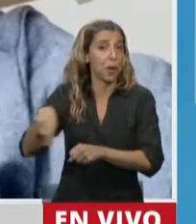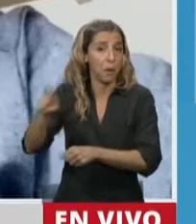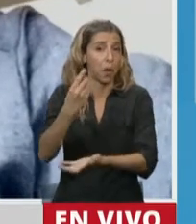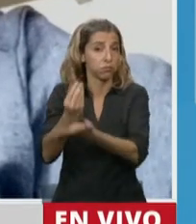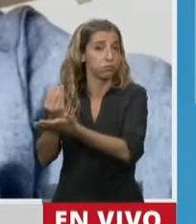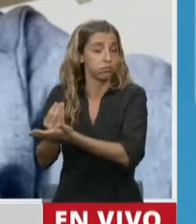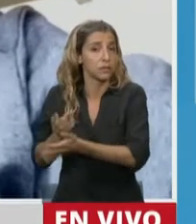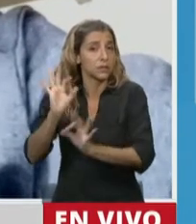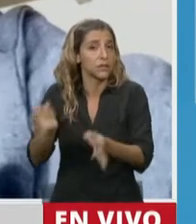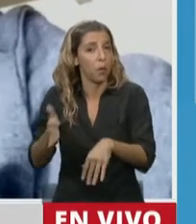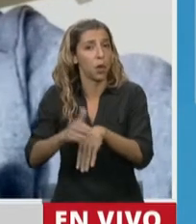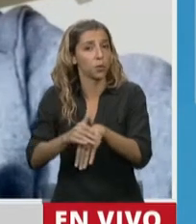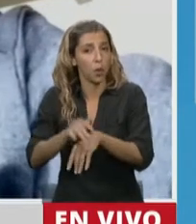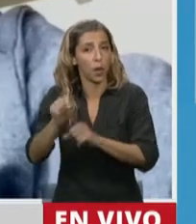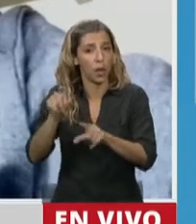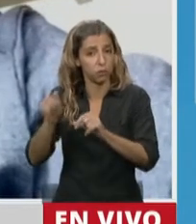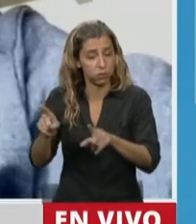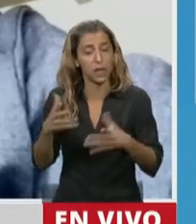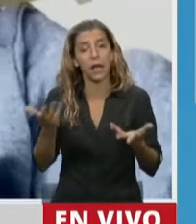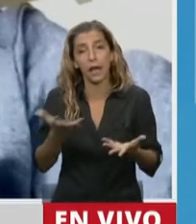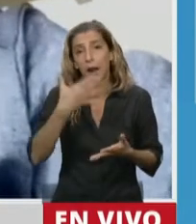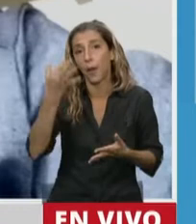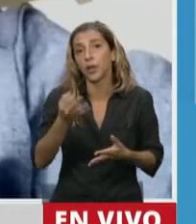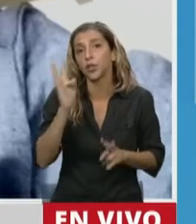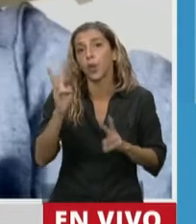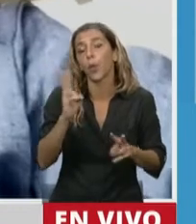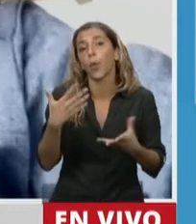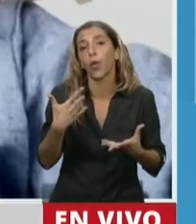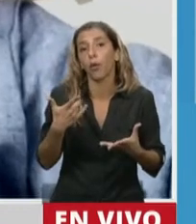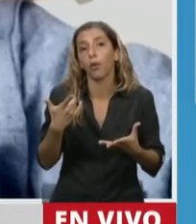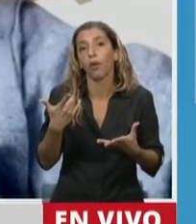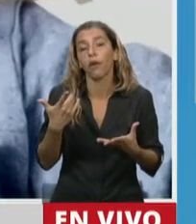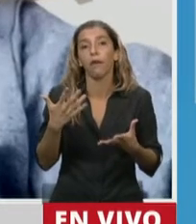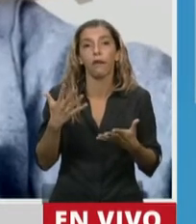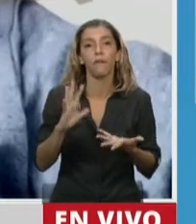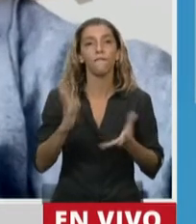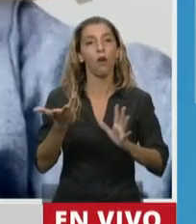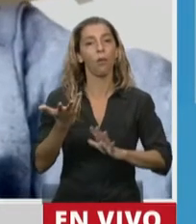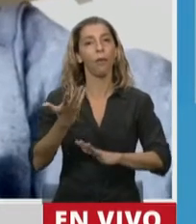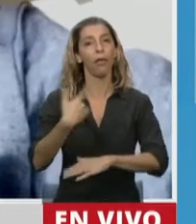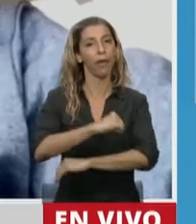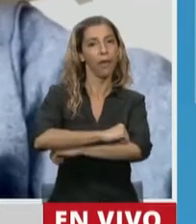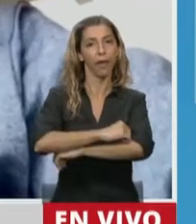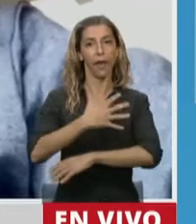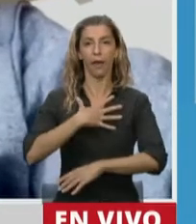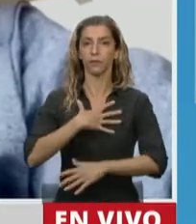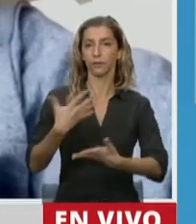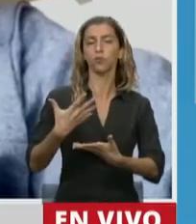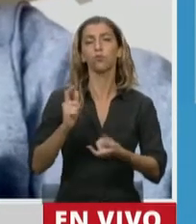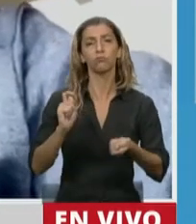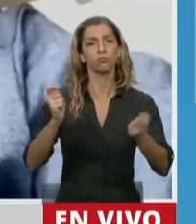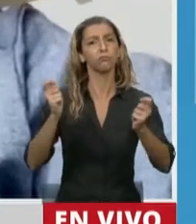cuáles son las diferencias de actitud frente a la pandemia. No veo, Presidente, tampoco problemas